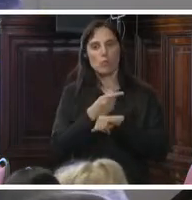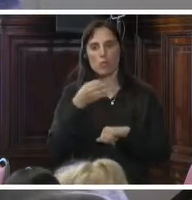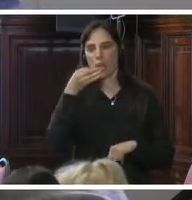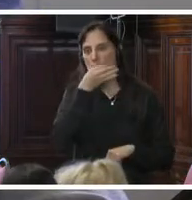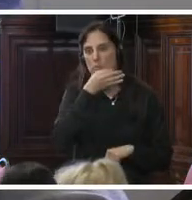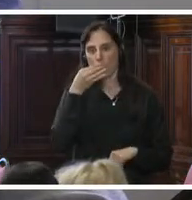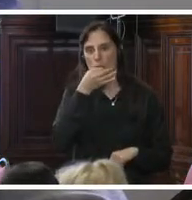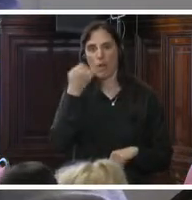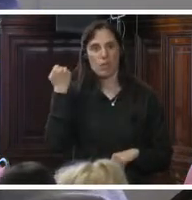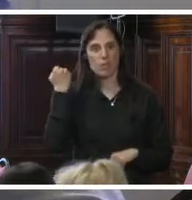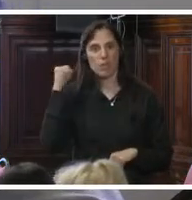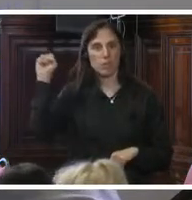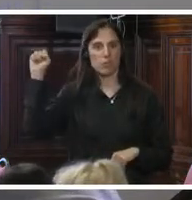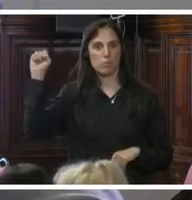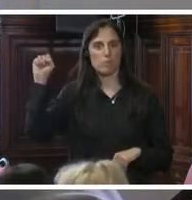el Delito.